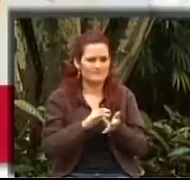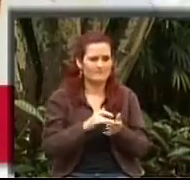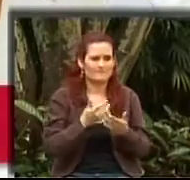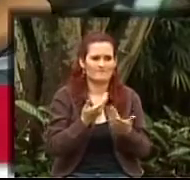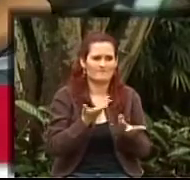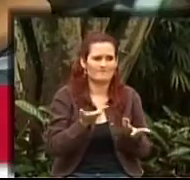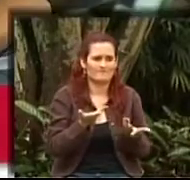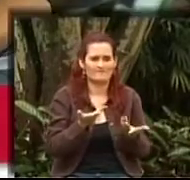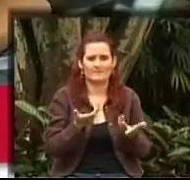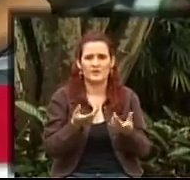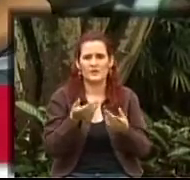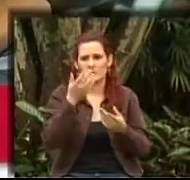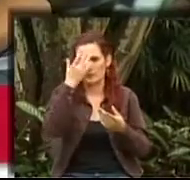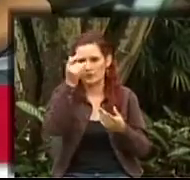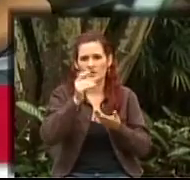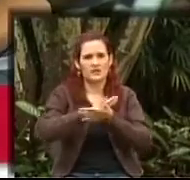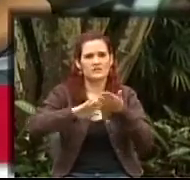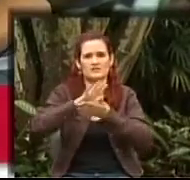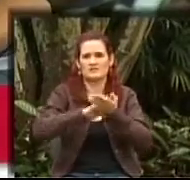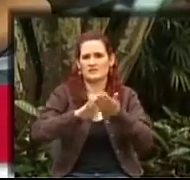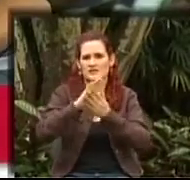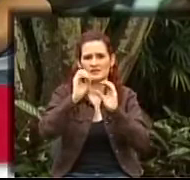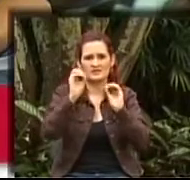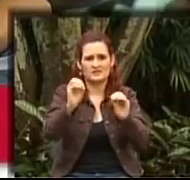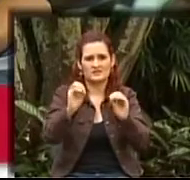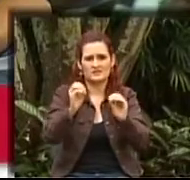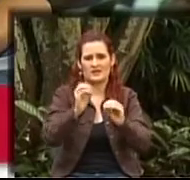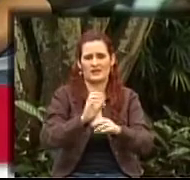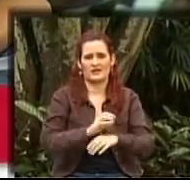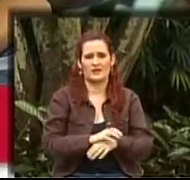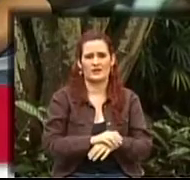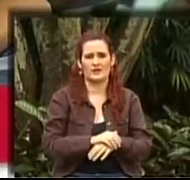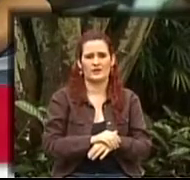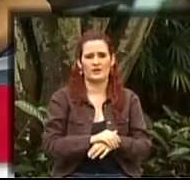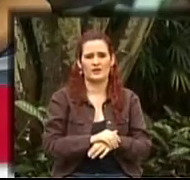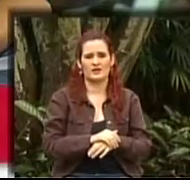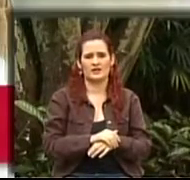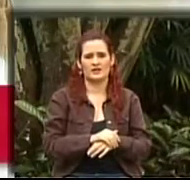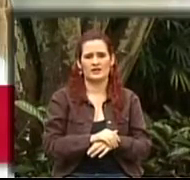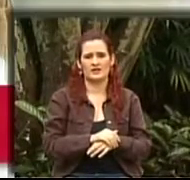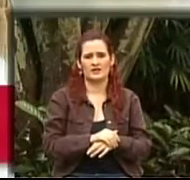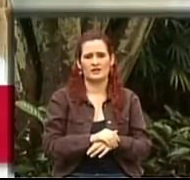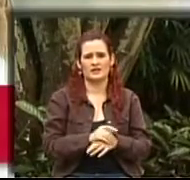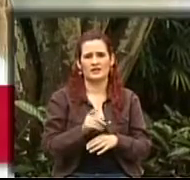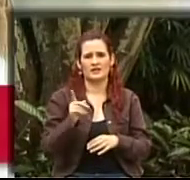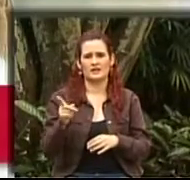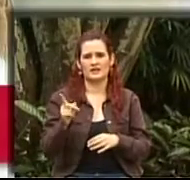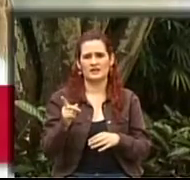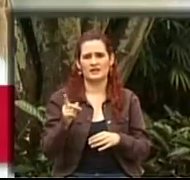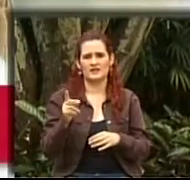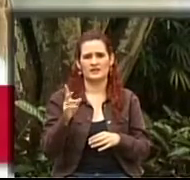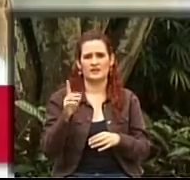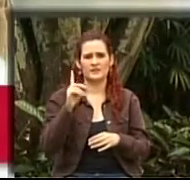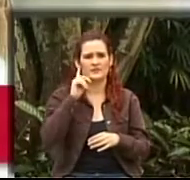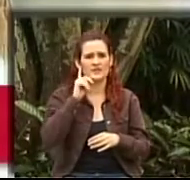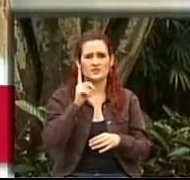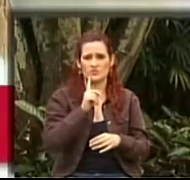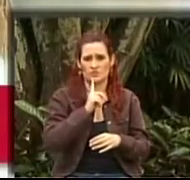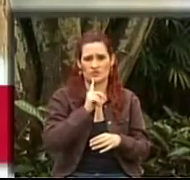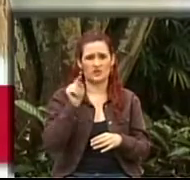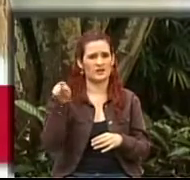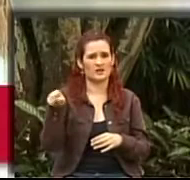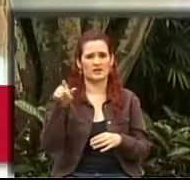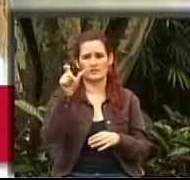hablar por señas, o sea, como el dialecto de los mudos, ella no lo sabe.